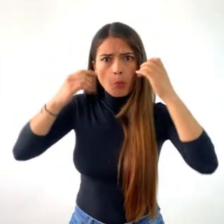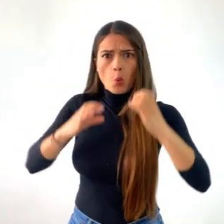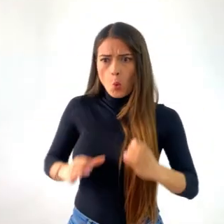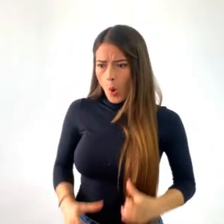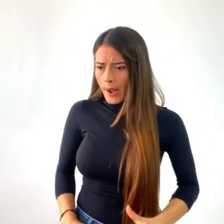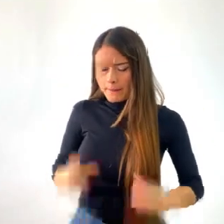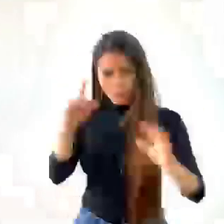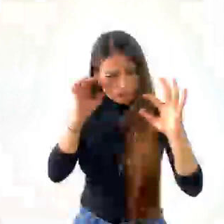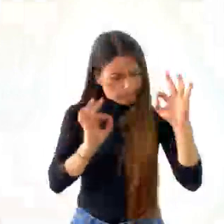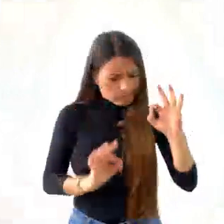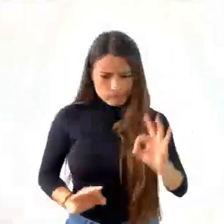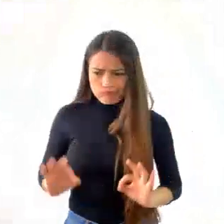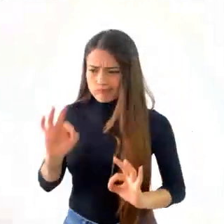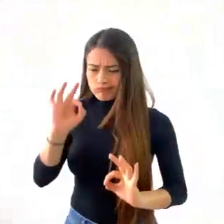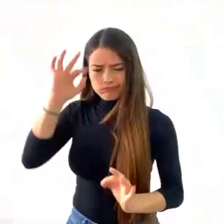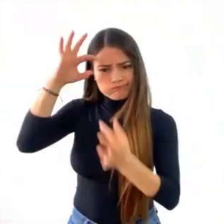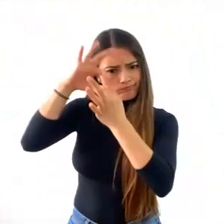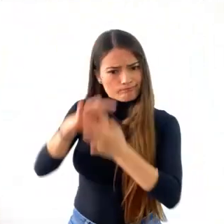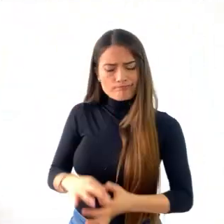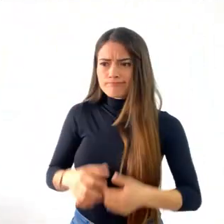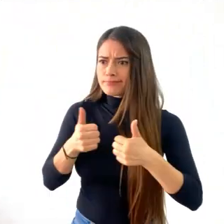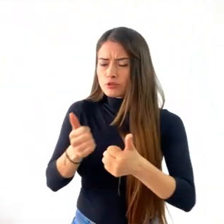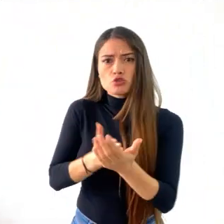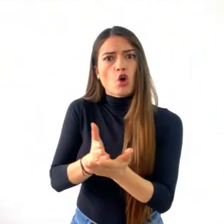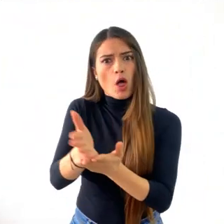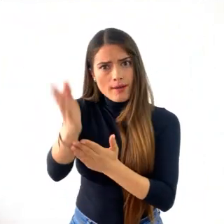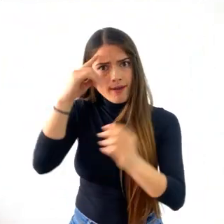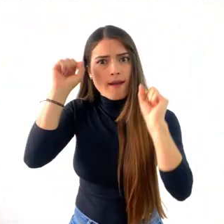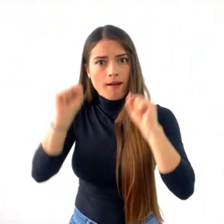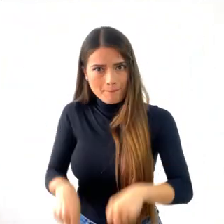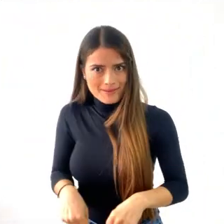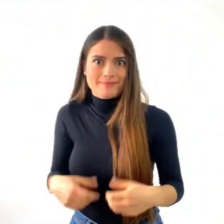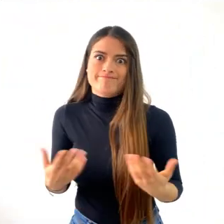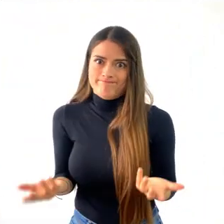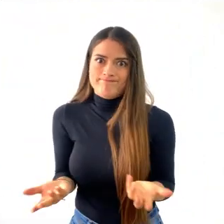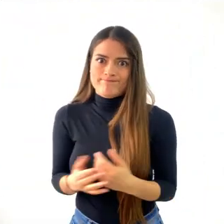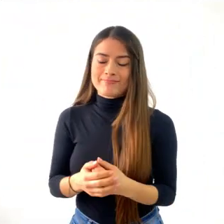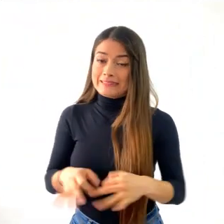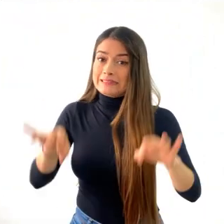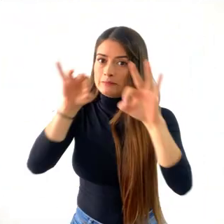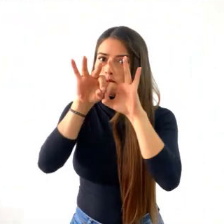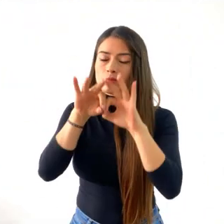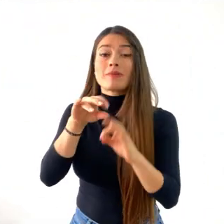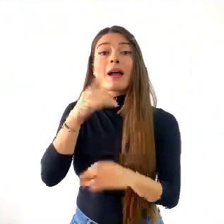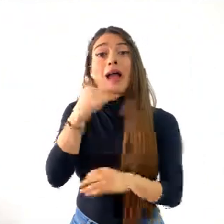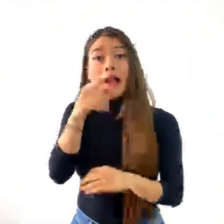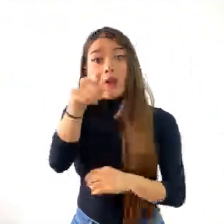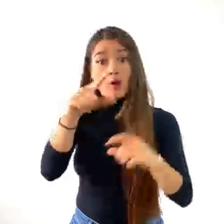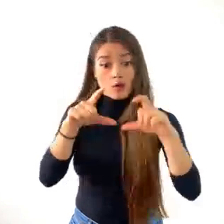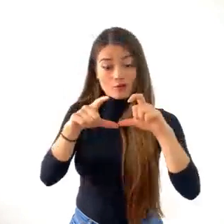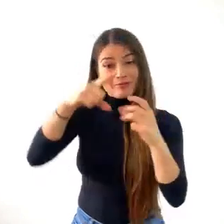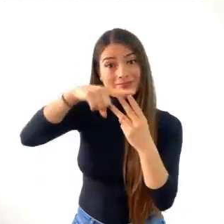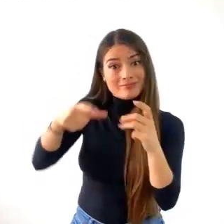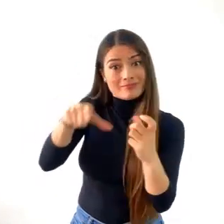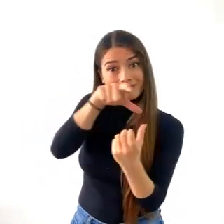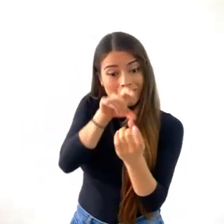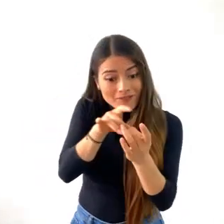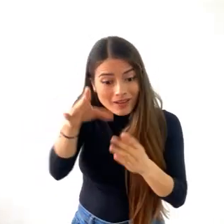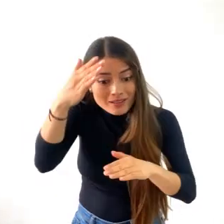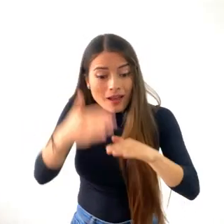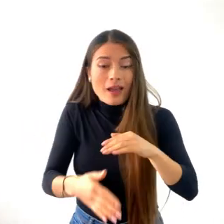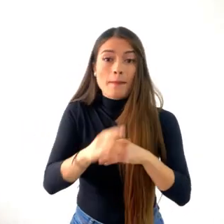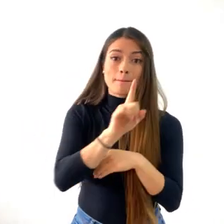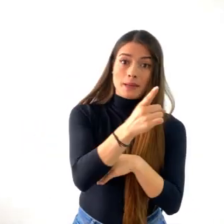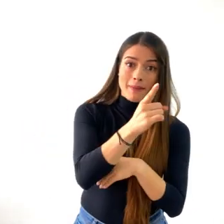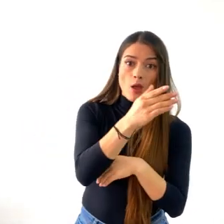vehículo en la vía. Si tu licencia se venció entre el 1º y el 31 de enero de 2022, si la fecha de vencimiento dice